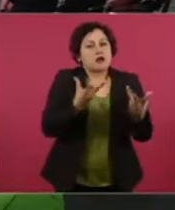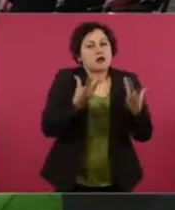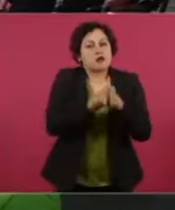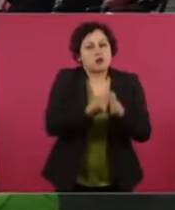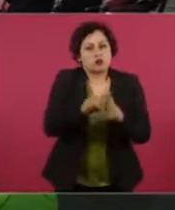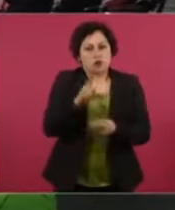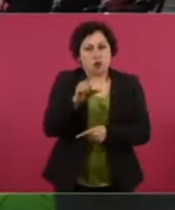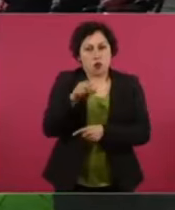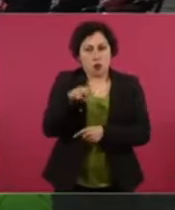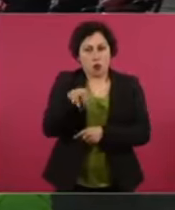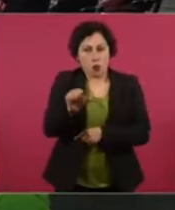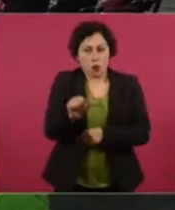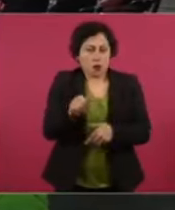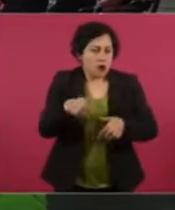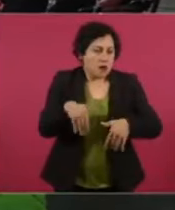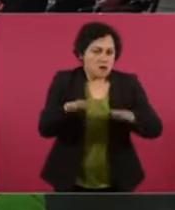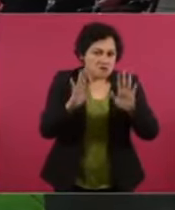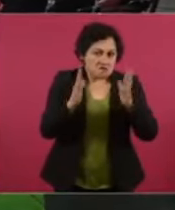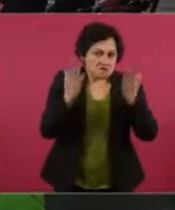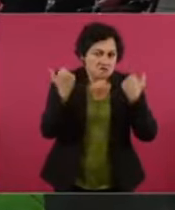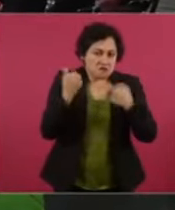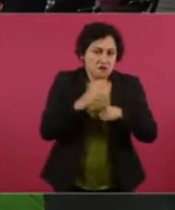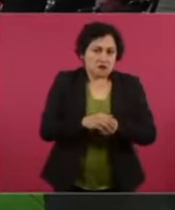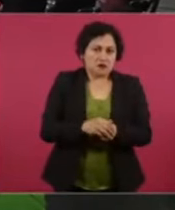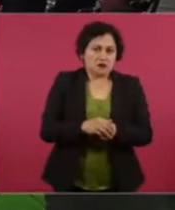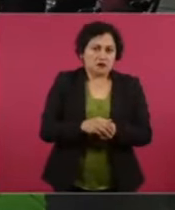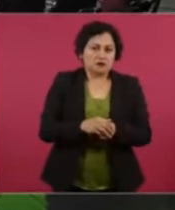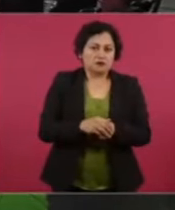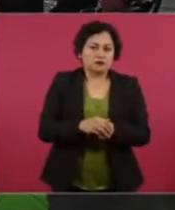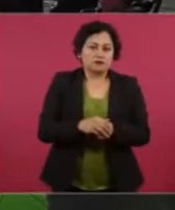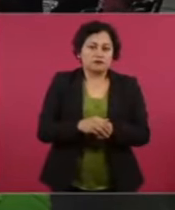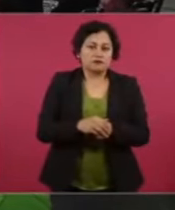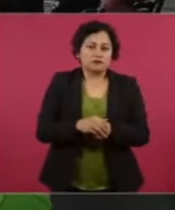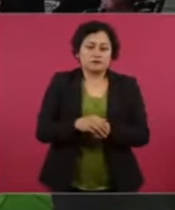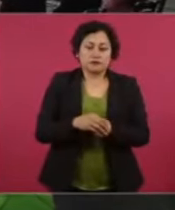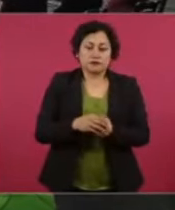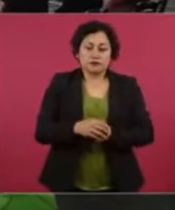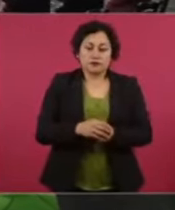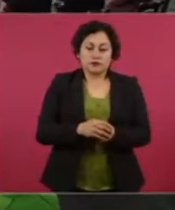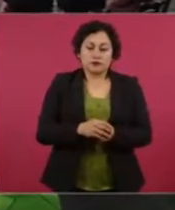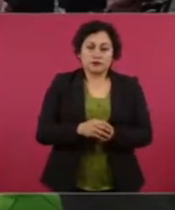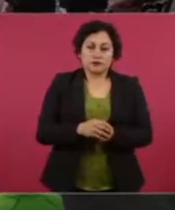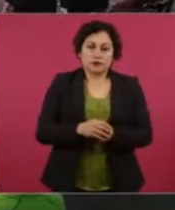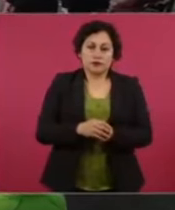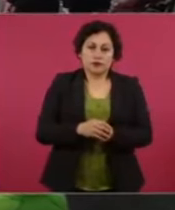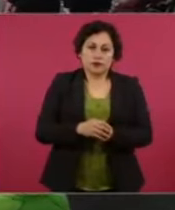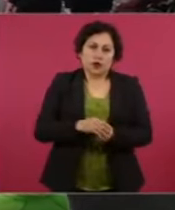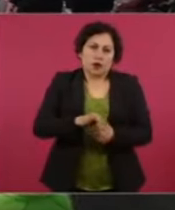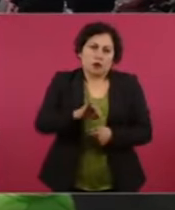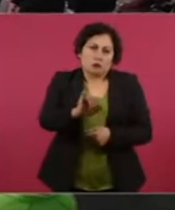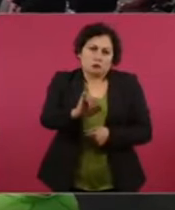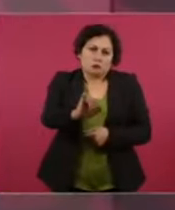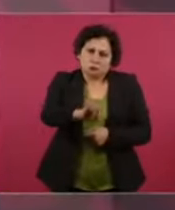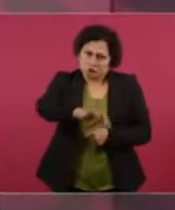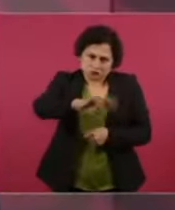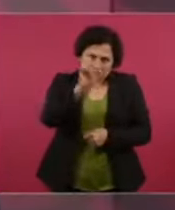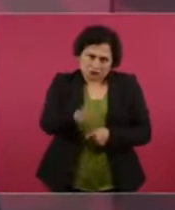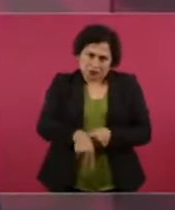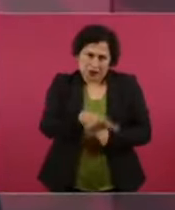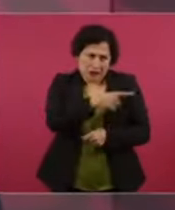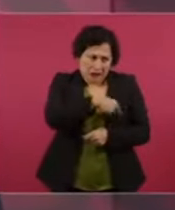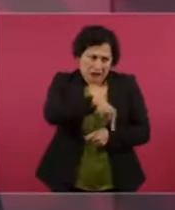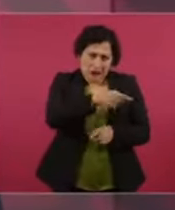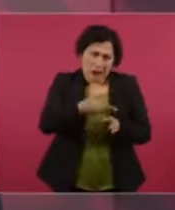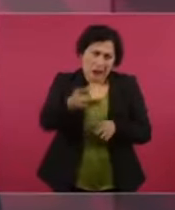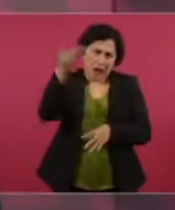y que sí me investigaban. Hay un capítulo